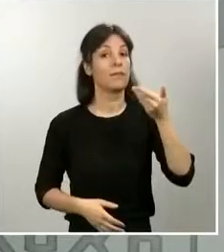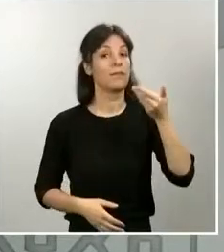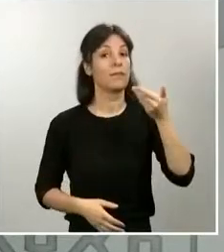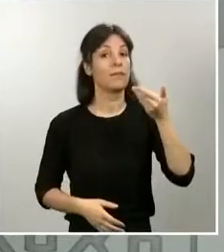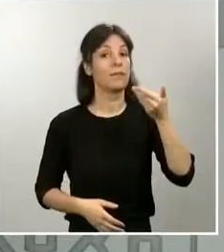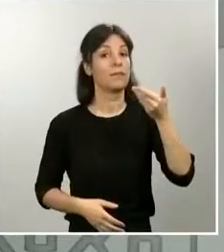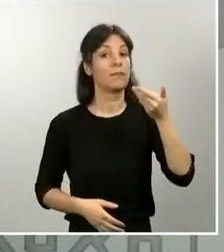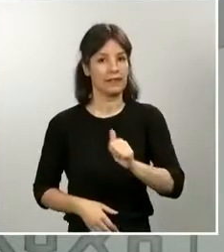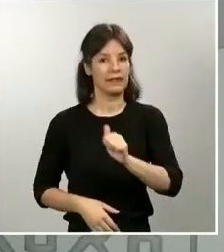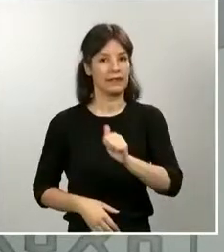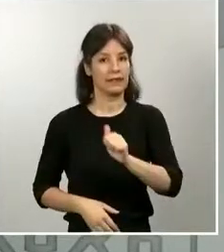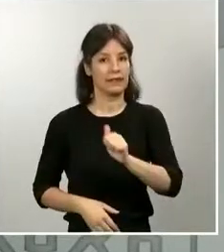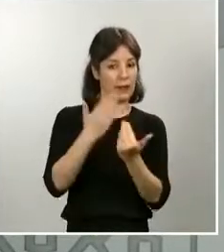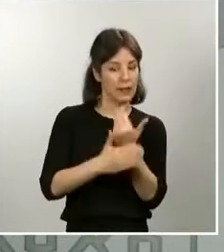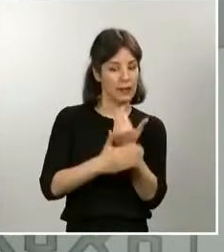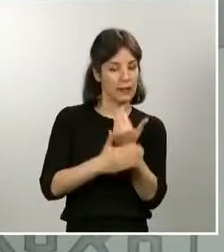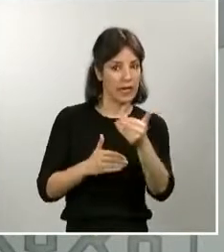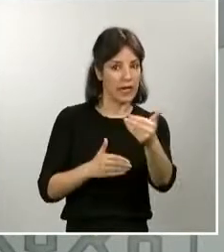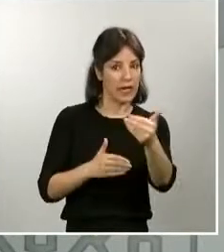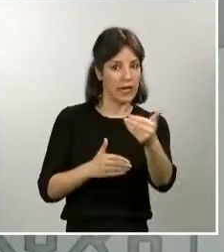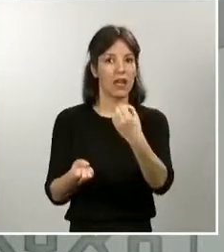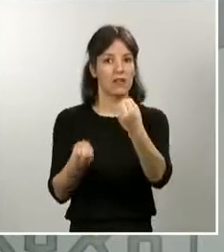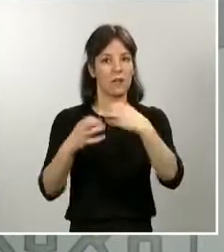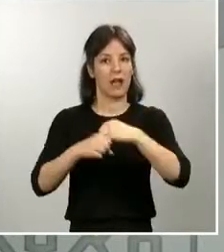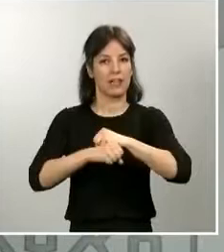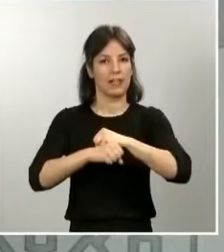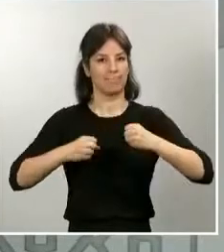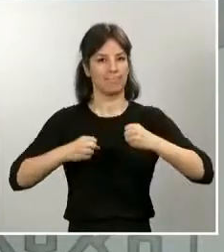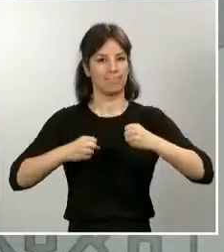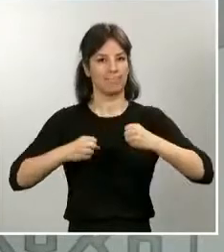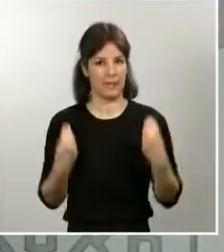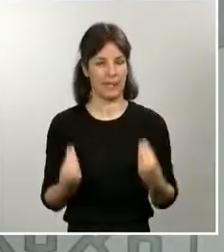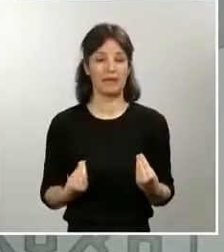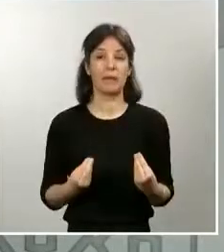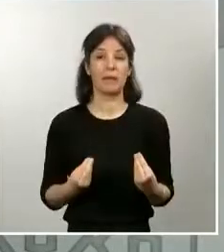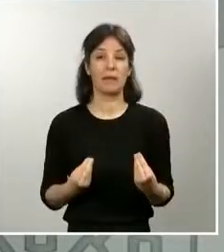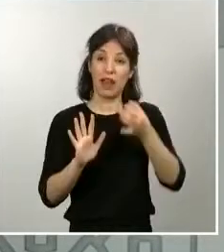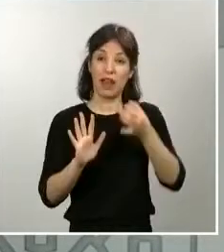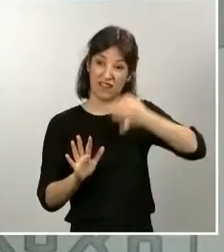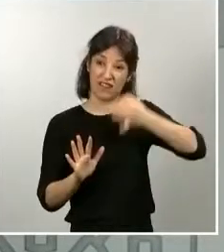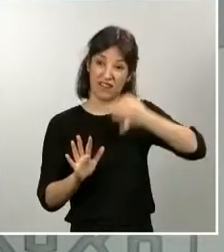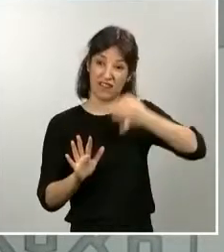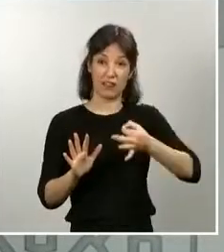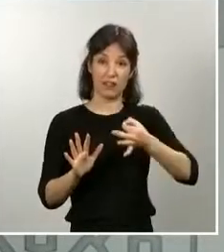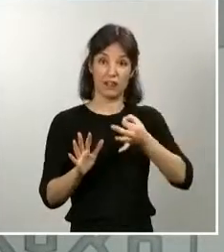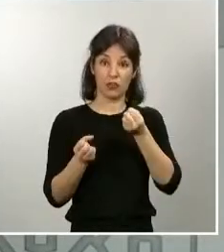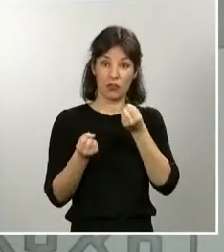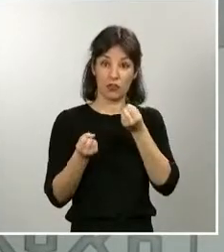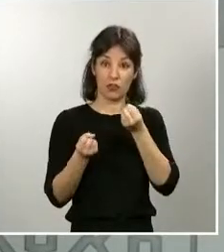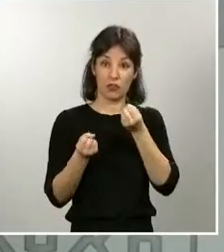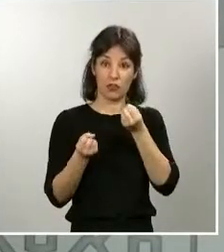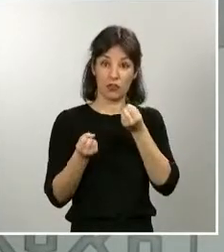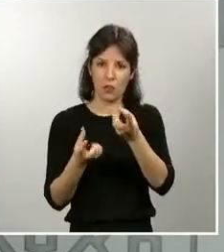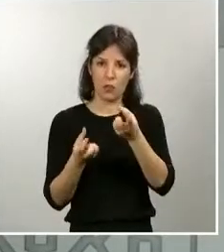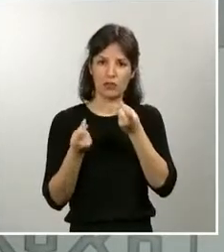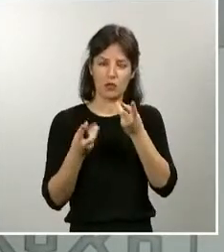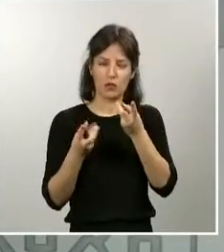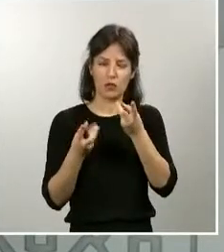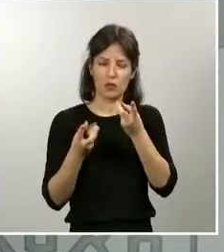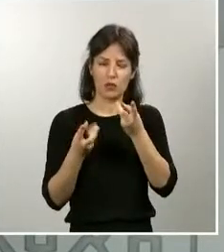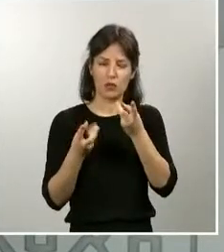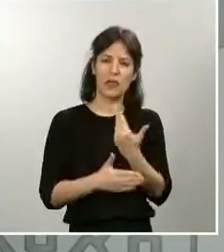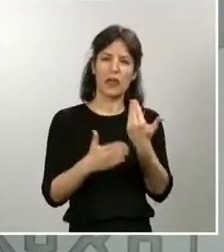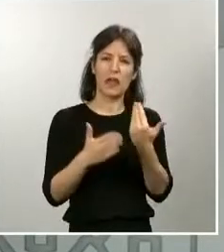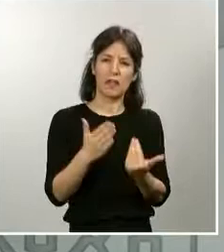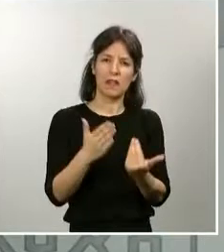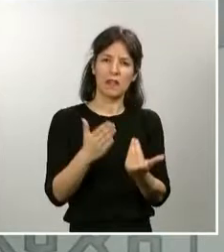para consolidar toda esta información epidemiológica, pero realmente estas cifras van confirmando un día más esta tendencia descendente que